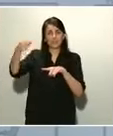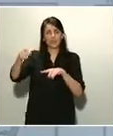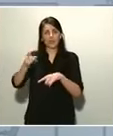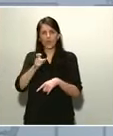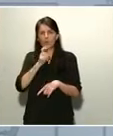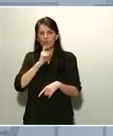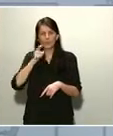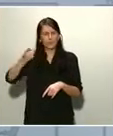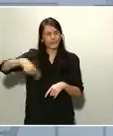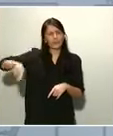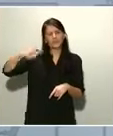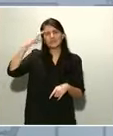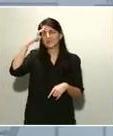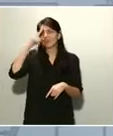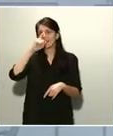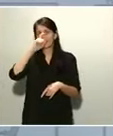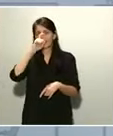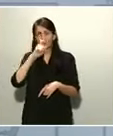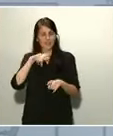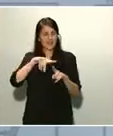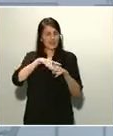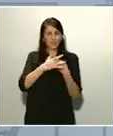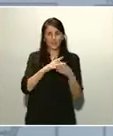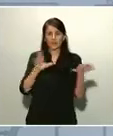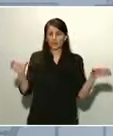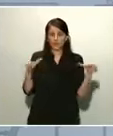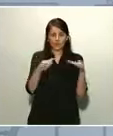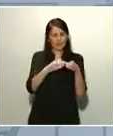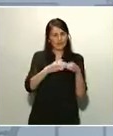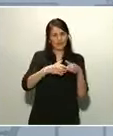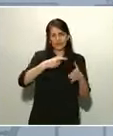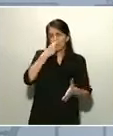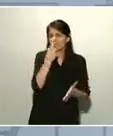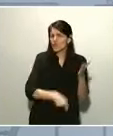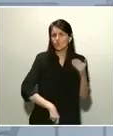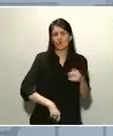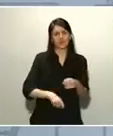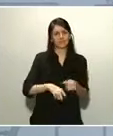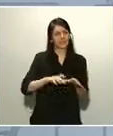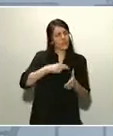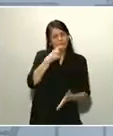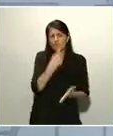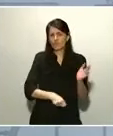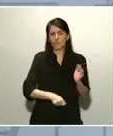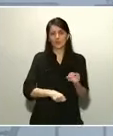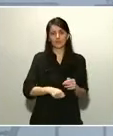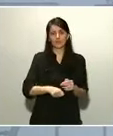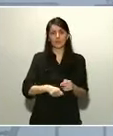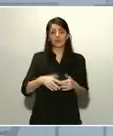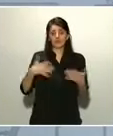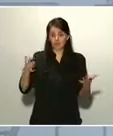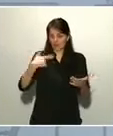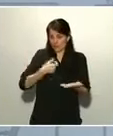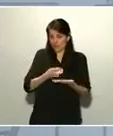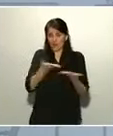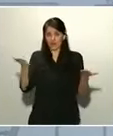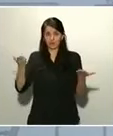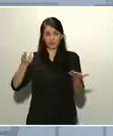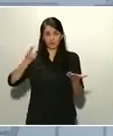más duras que las presentes. Salvo ellos, el resto de las generaciones que hoy vivimos en España